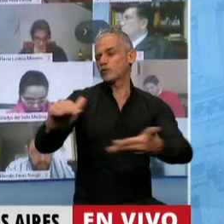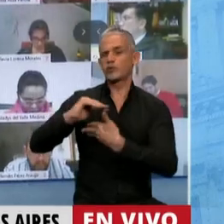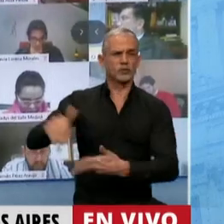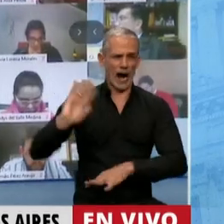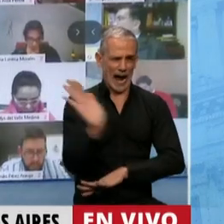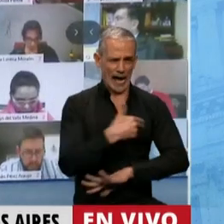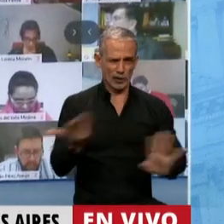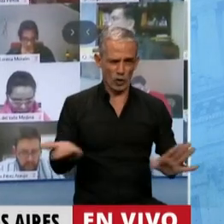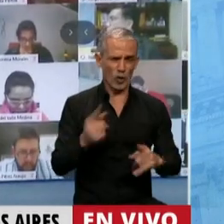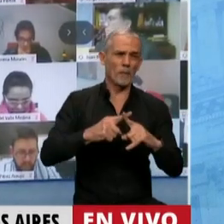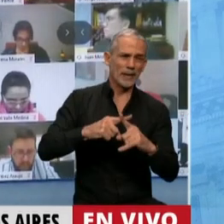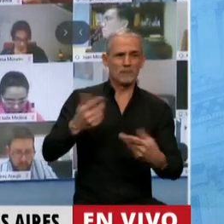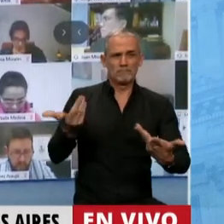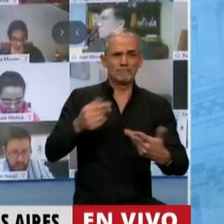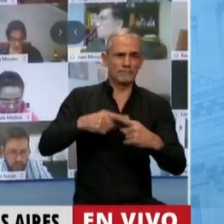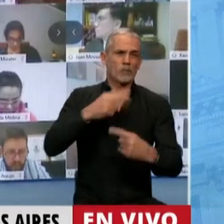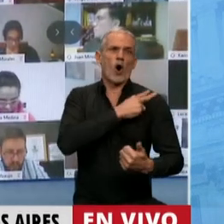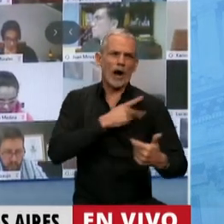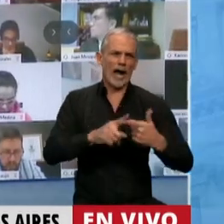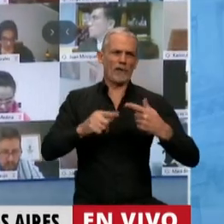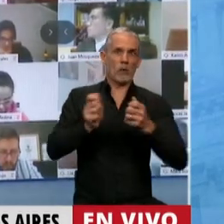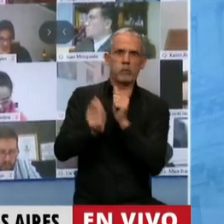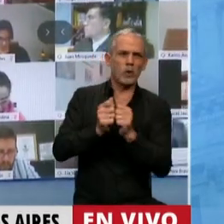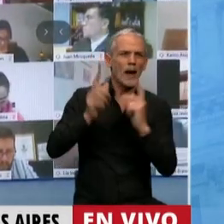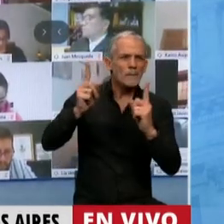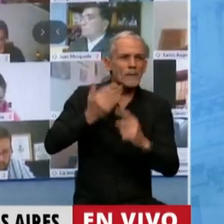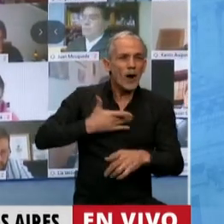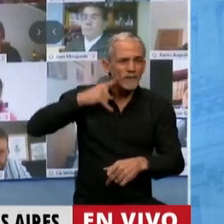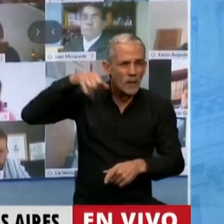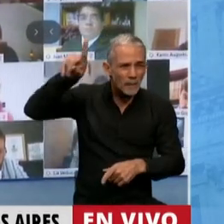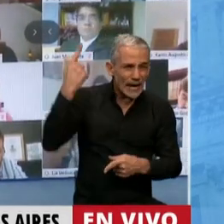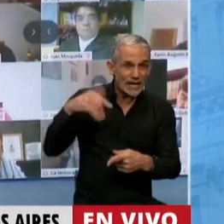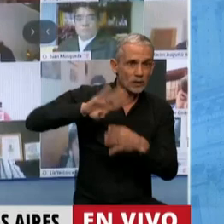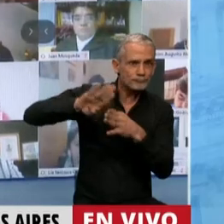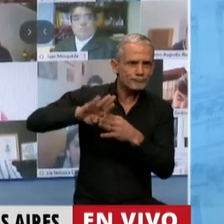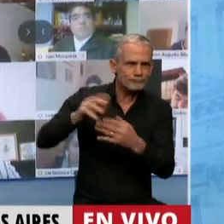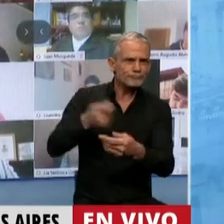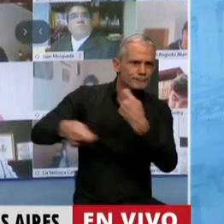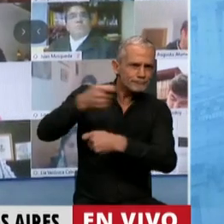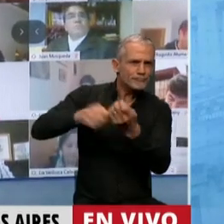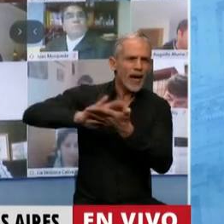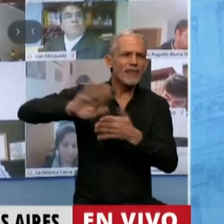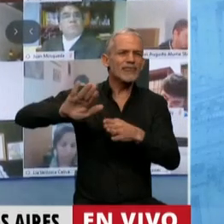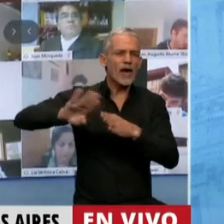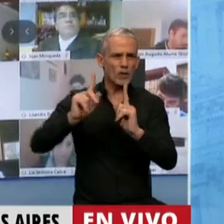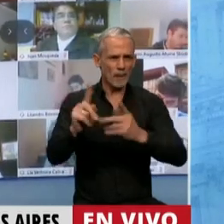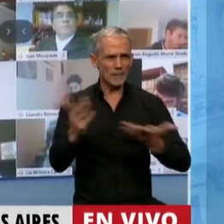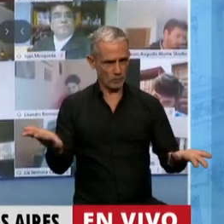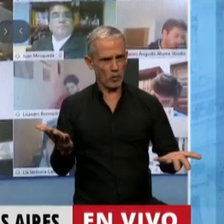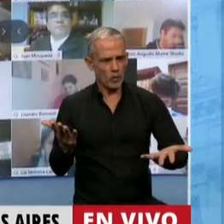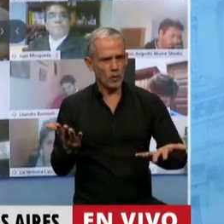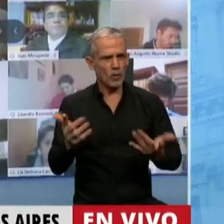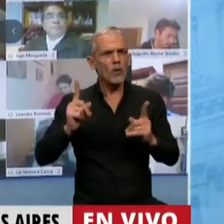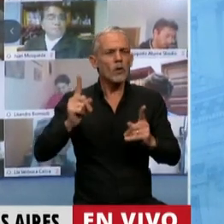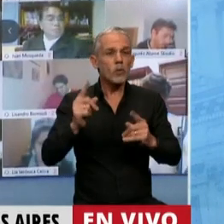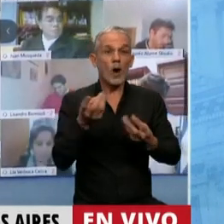patronales, entre ellos incluyendo las renegociaciones que se han festejado con el FMI y demás, que por supuesto se están llevando